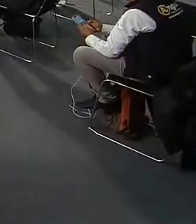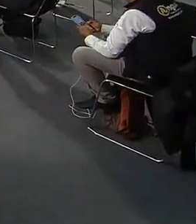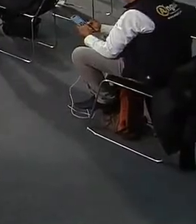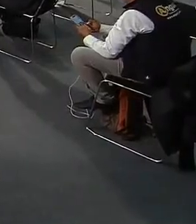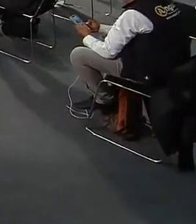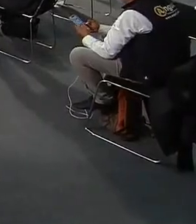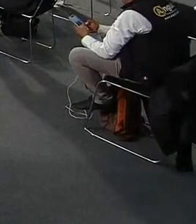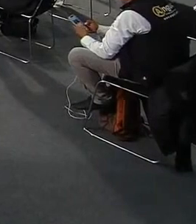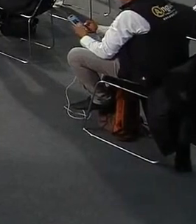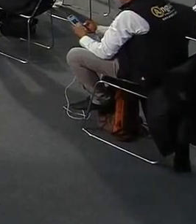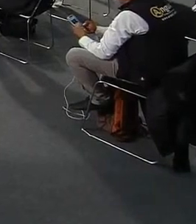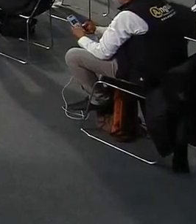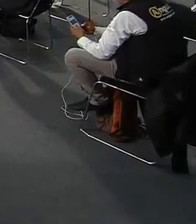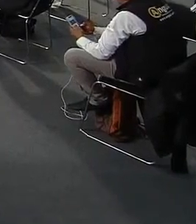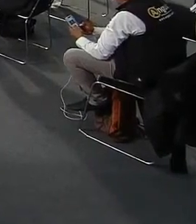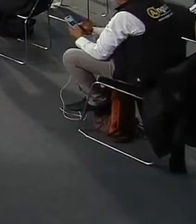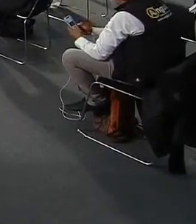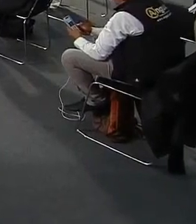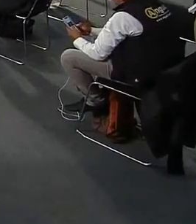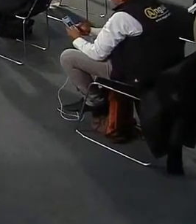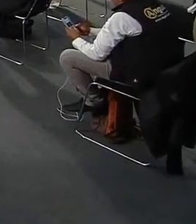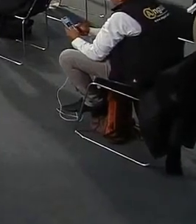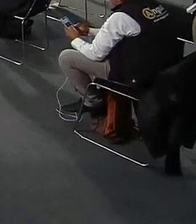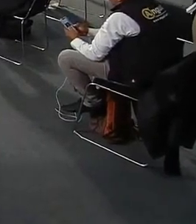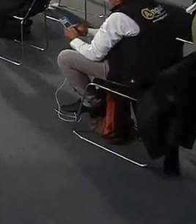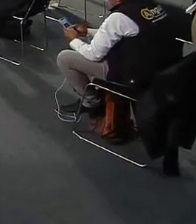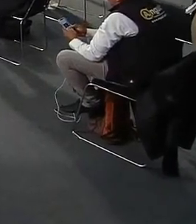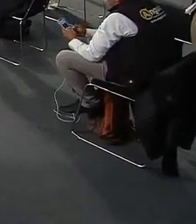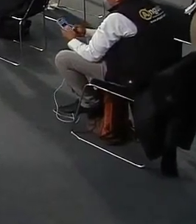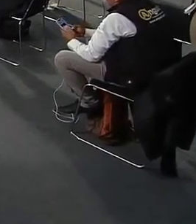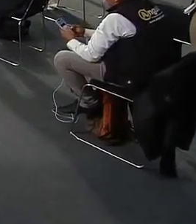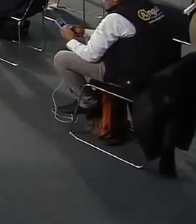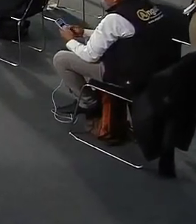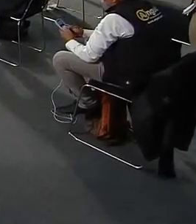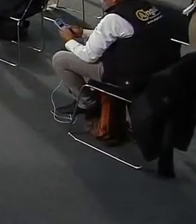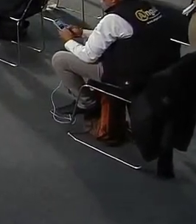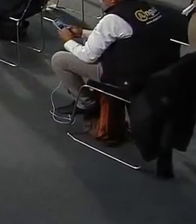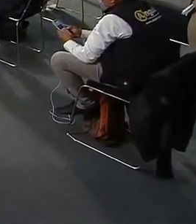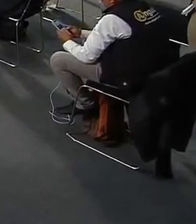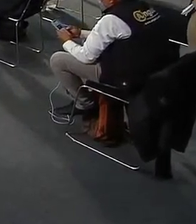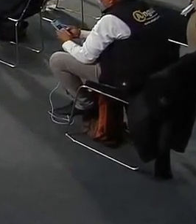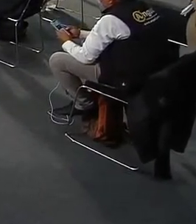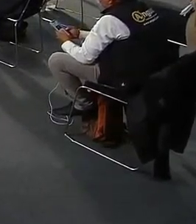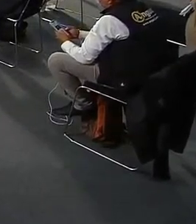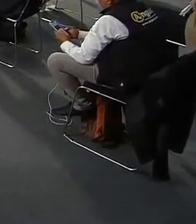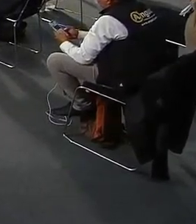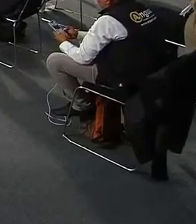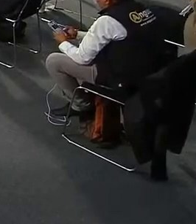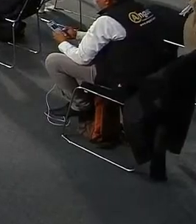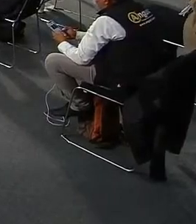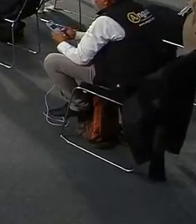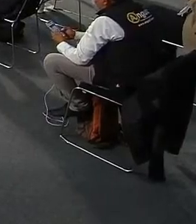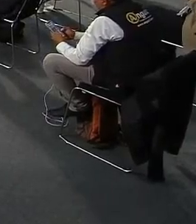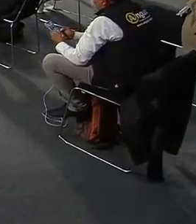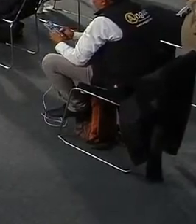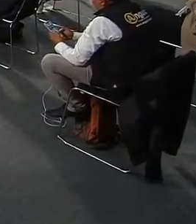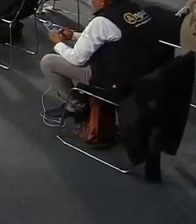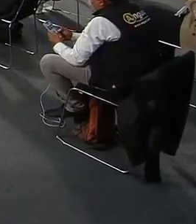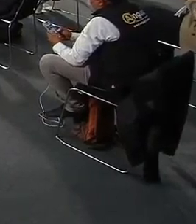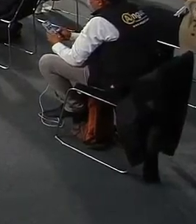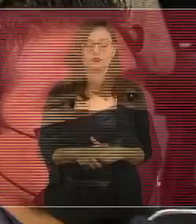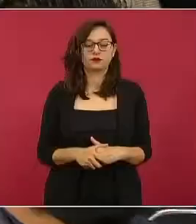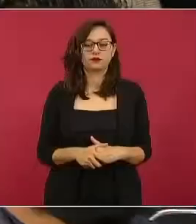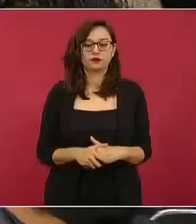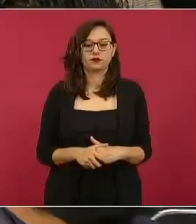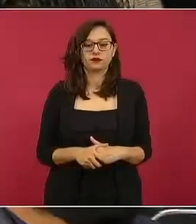que estos audios por supuesto sean de Gertz Manero bueno pues en todo caso estaríamos hablando de un fiscal que está pues moviendo piezas